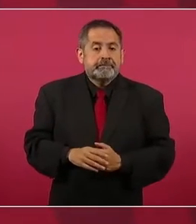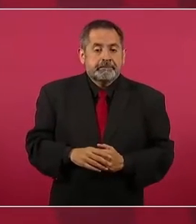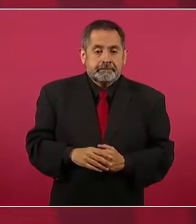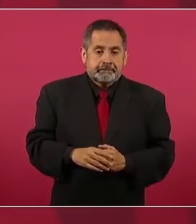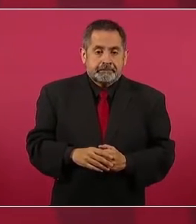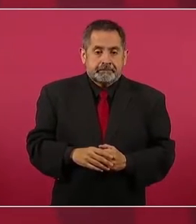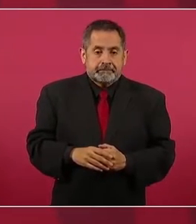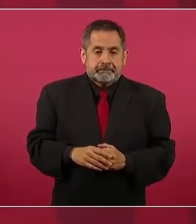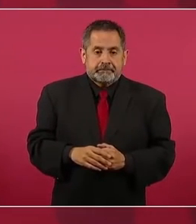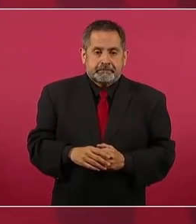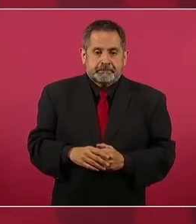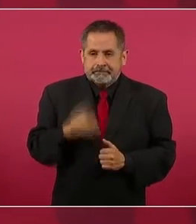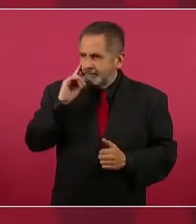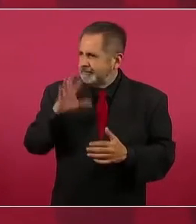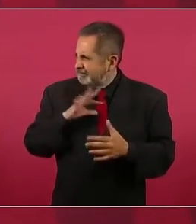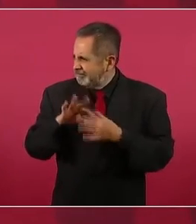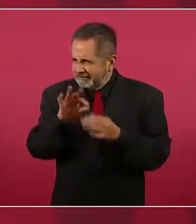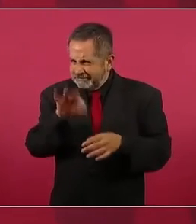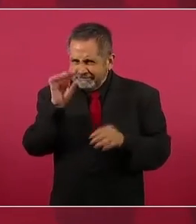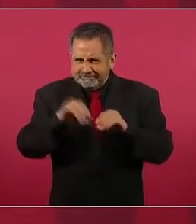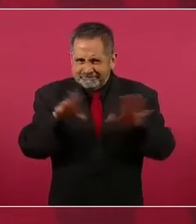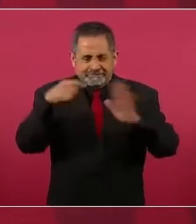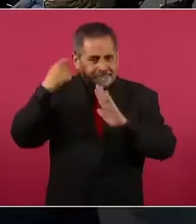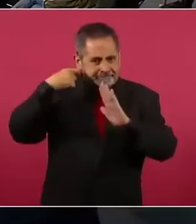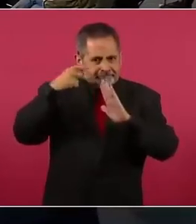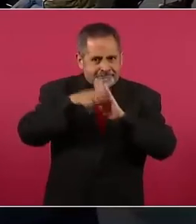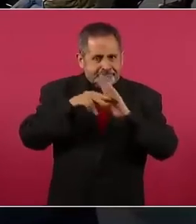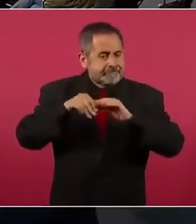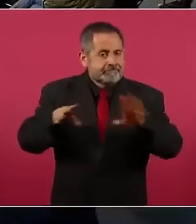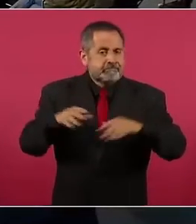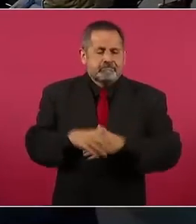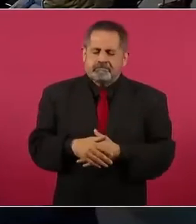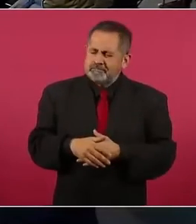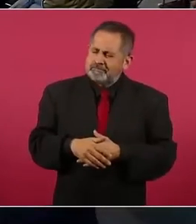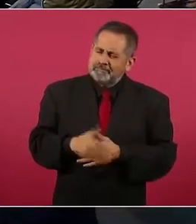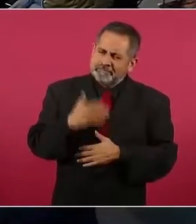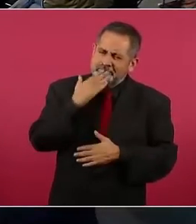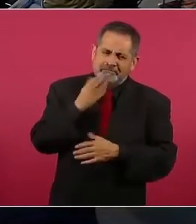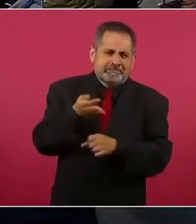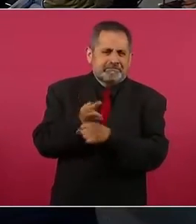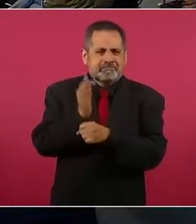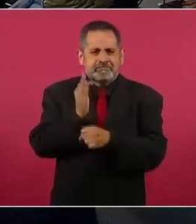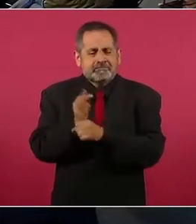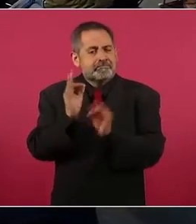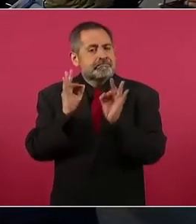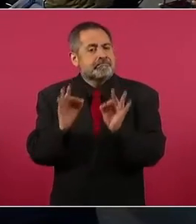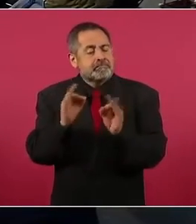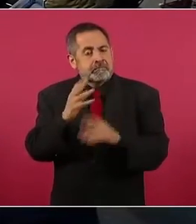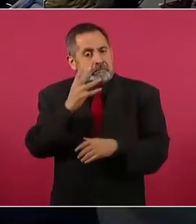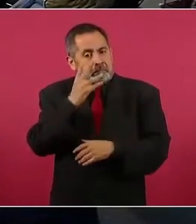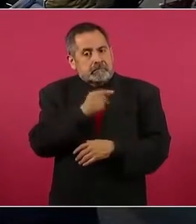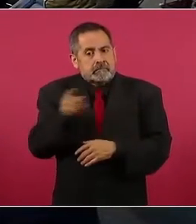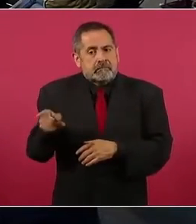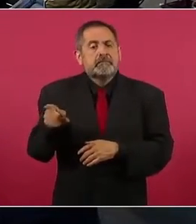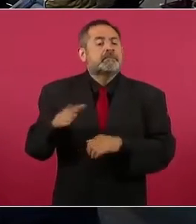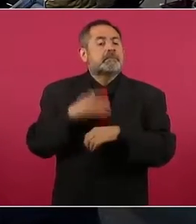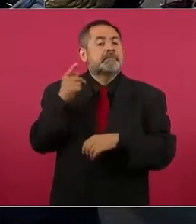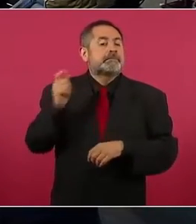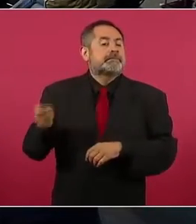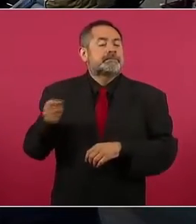A ver, si está el video. Y es muy chistoso porque